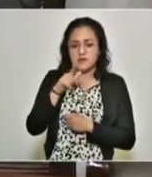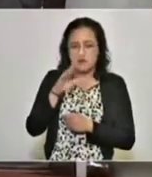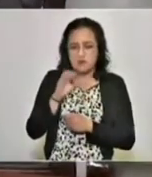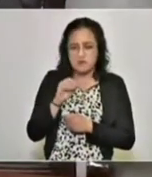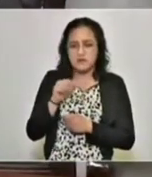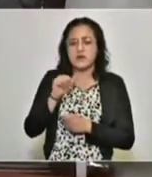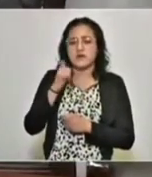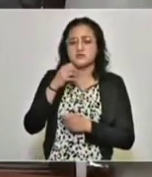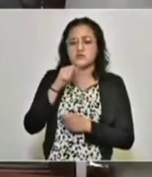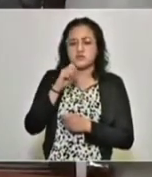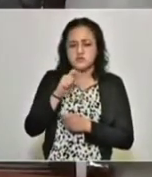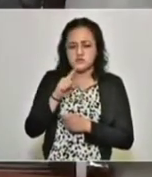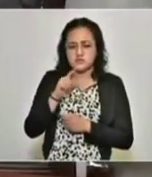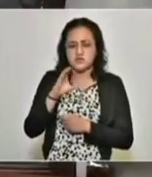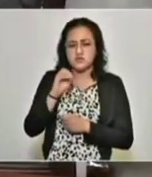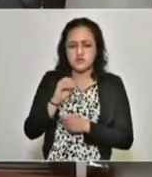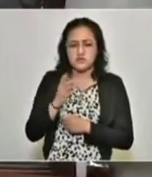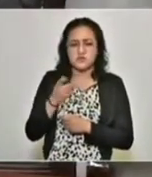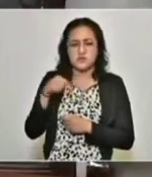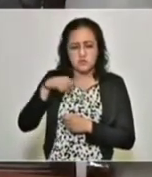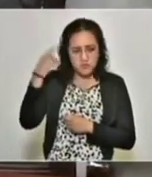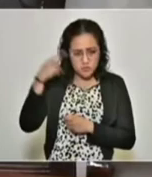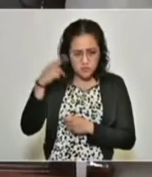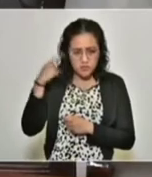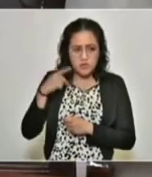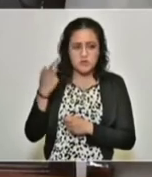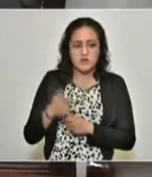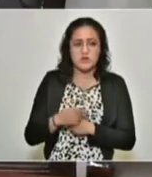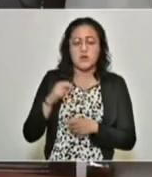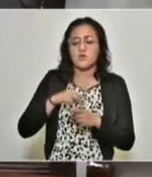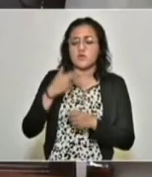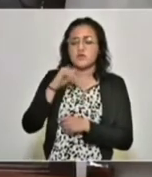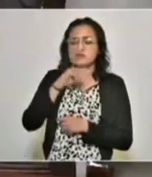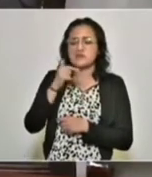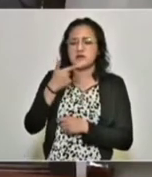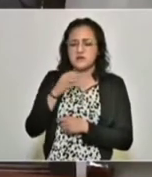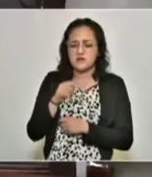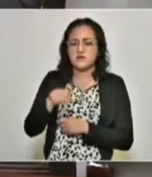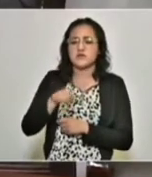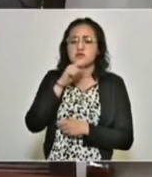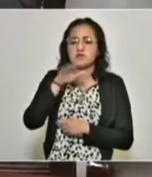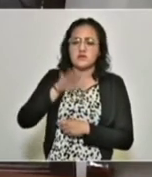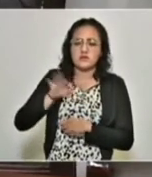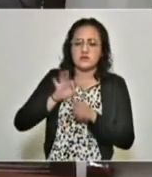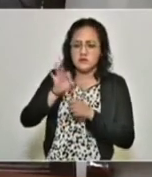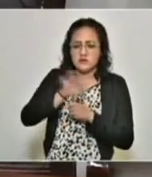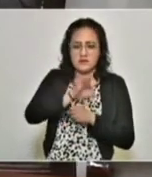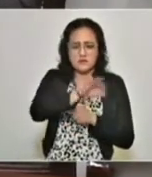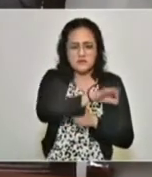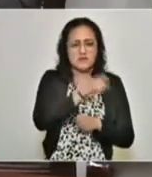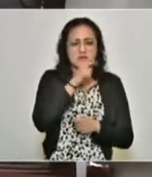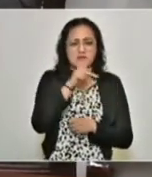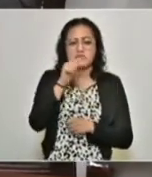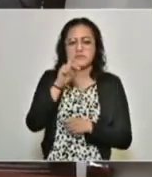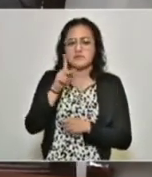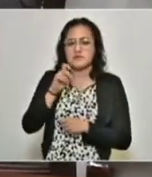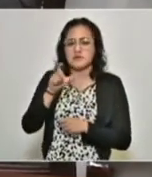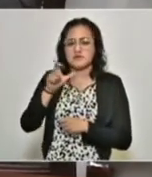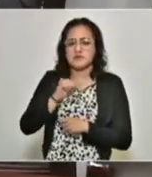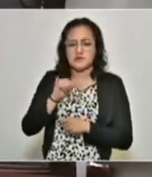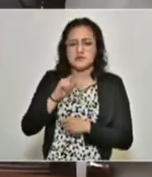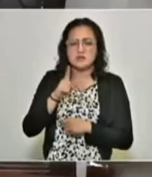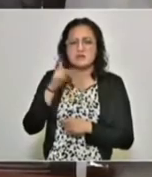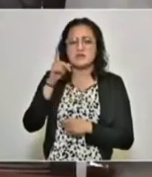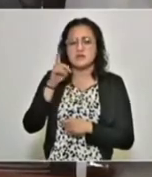Ayotosco de Guerrero, en Puebla Capital, en Huautzinango, en la región toda de Huautzinango y en Tepejí de